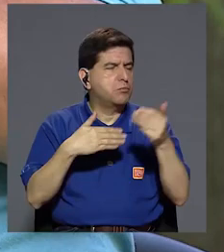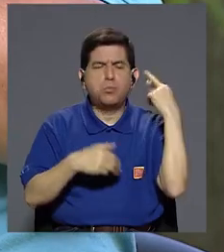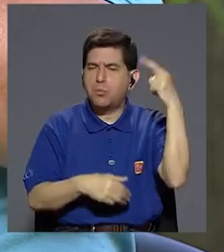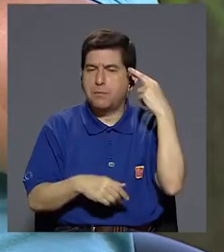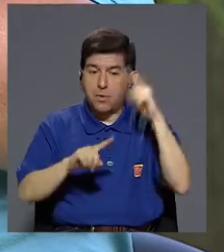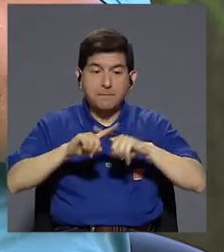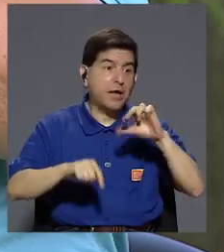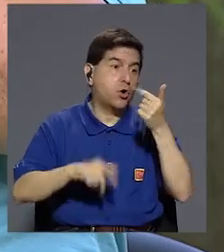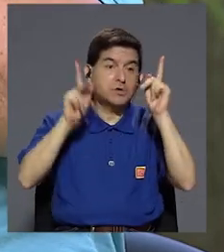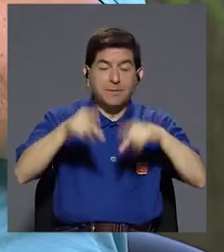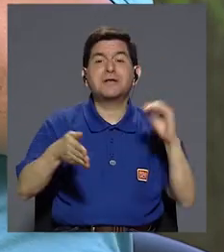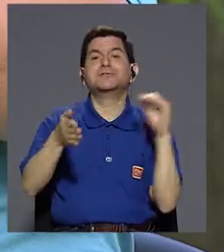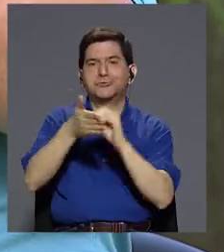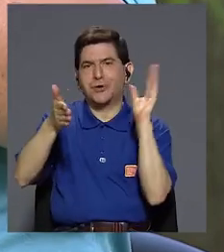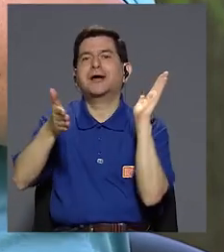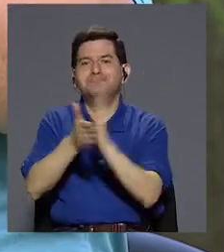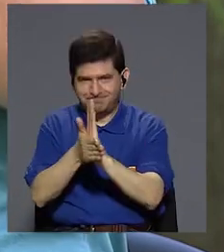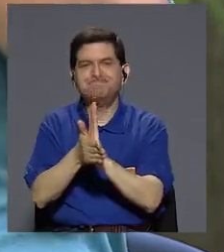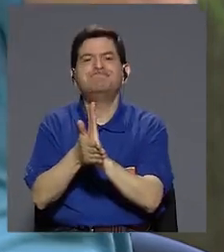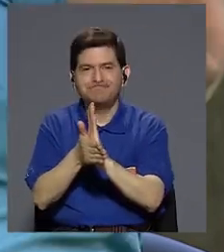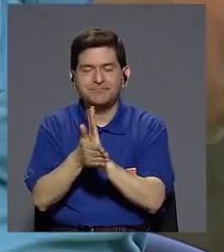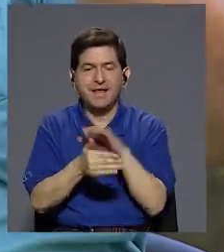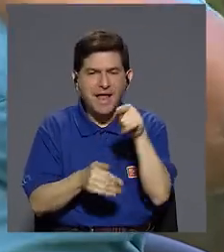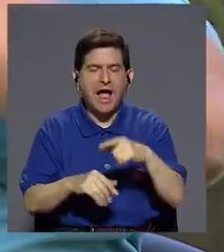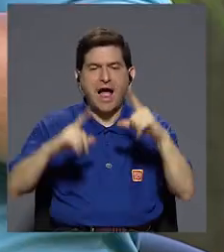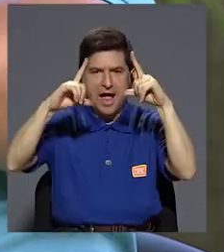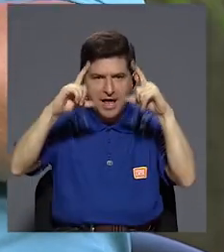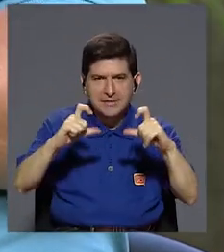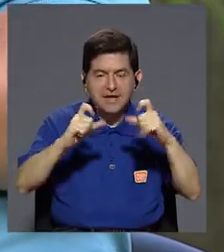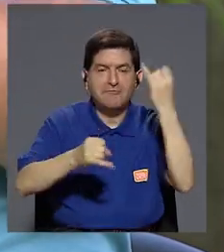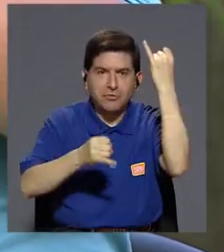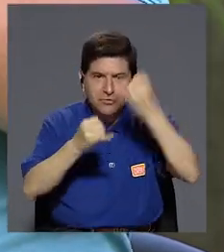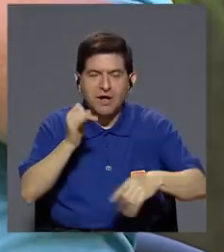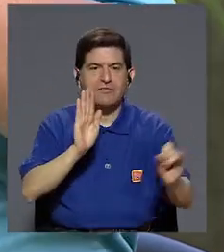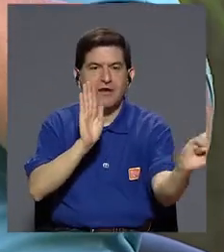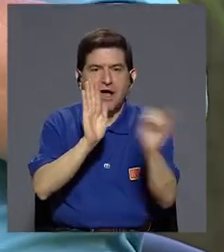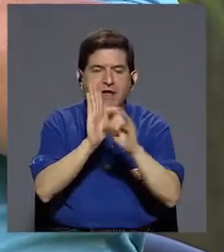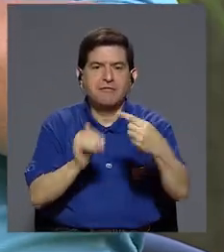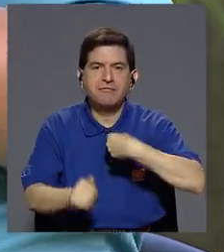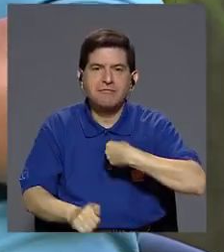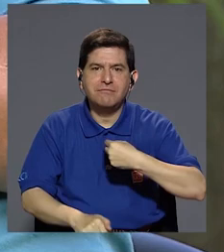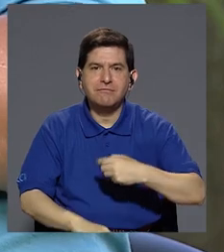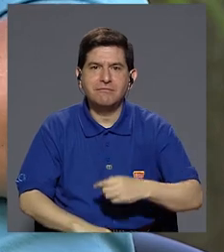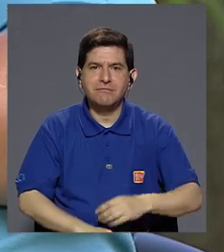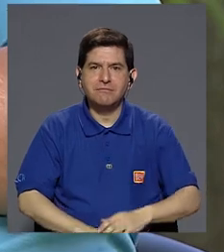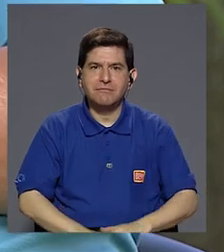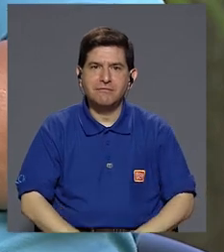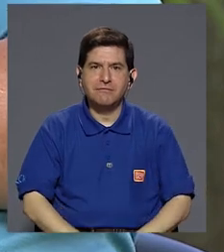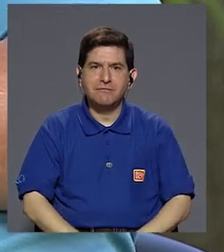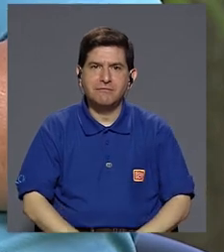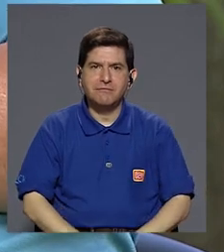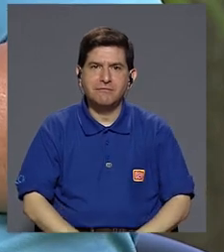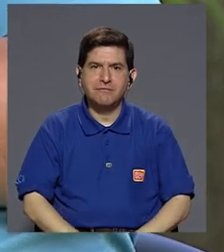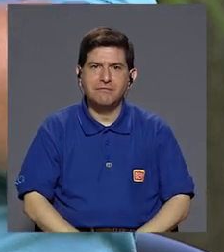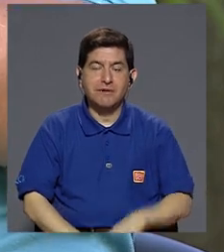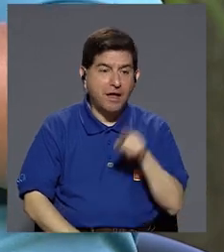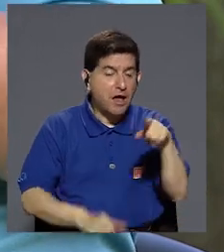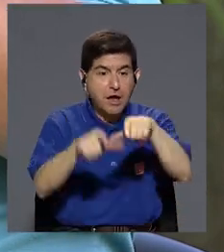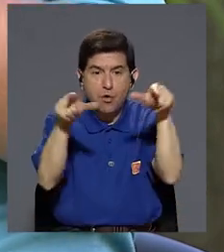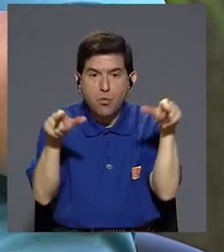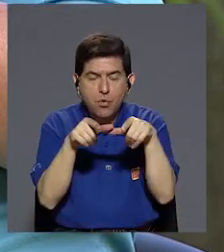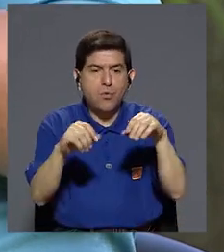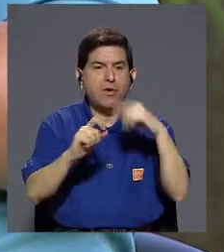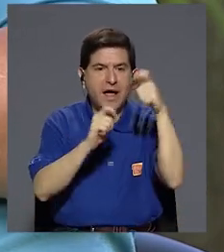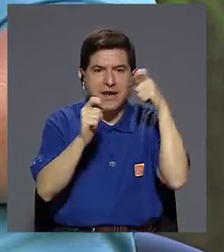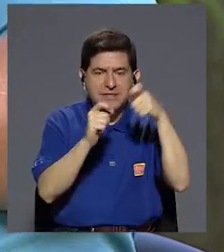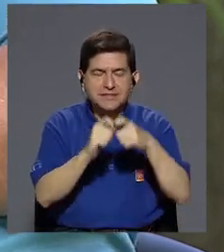razón, pero alguien más lo taggea y entonces esa foto termina identificándolo a uno en un lugar